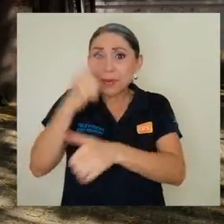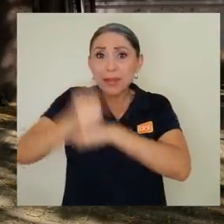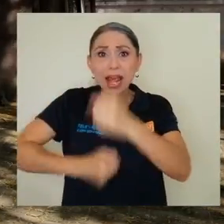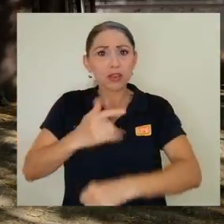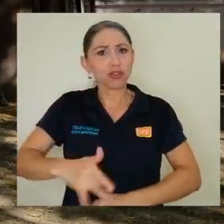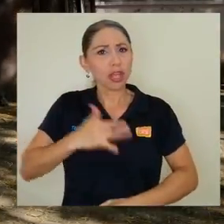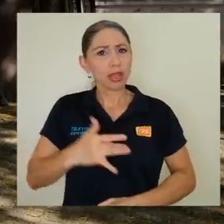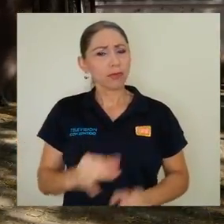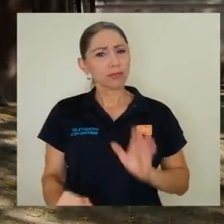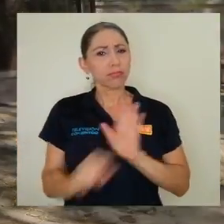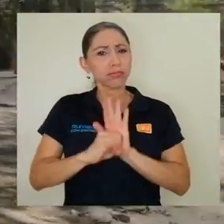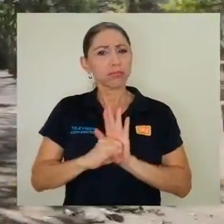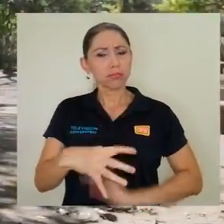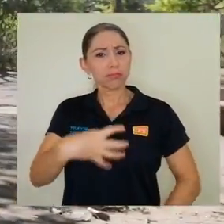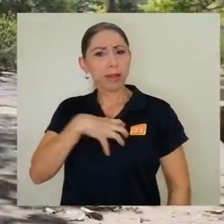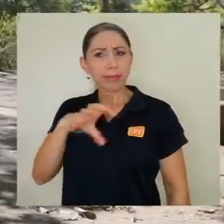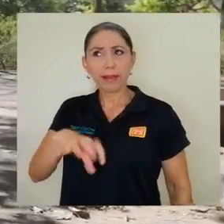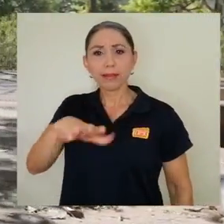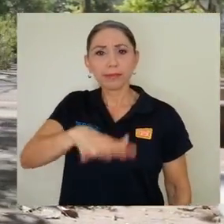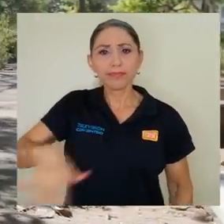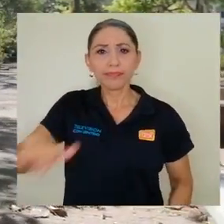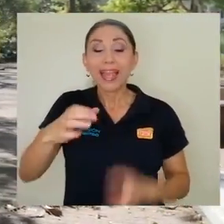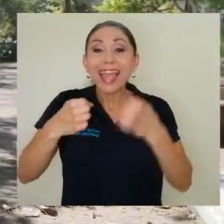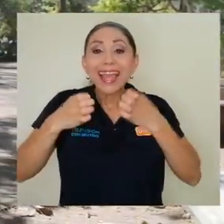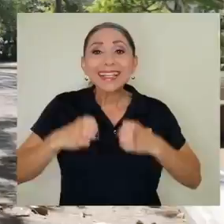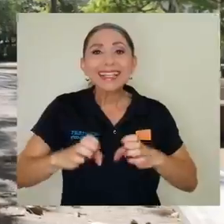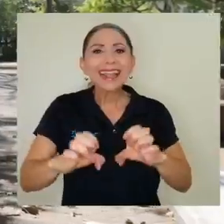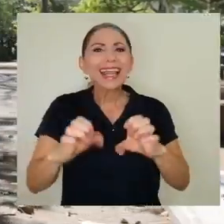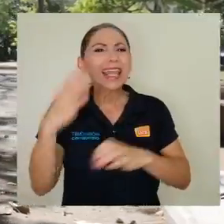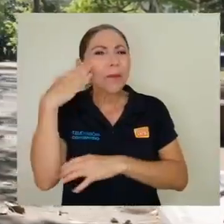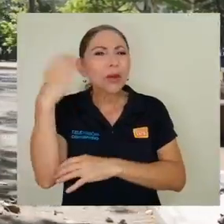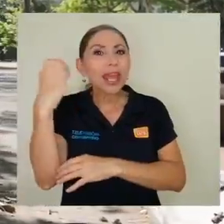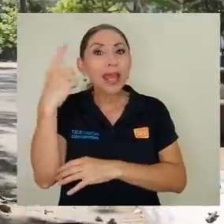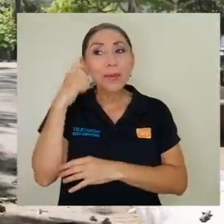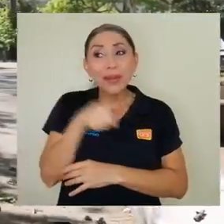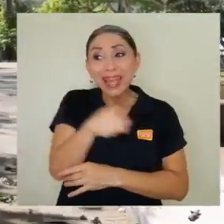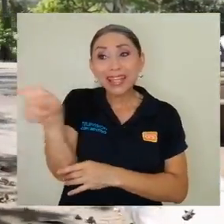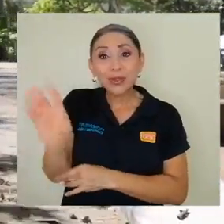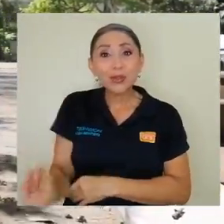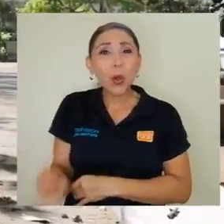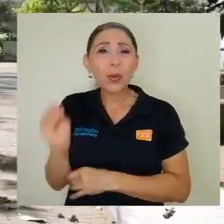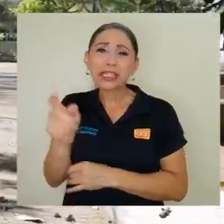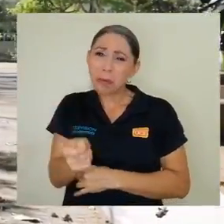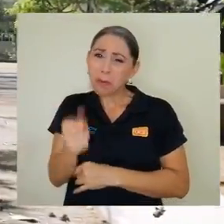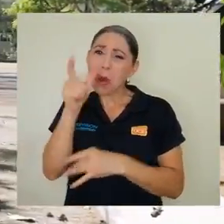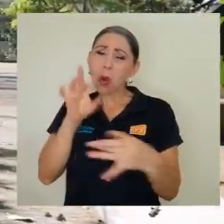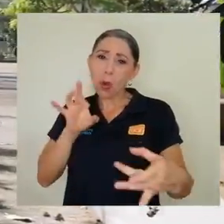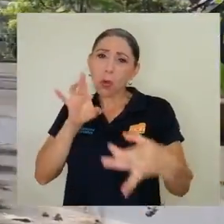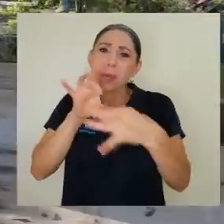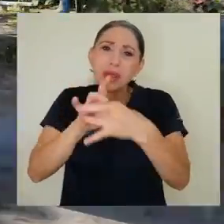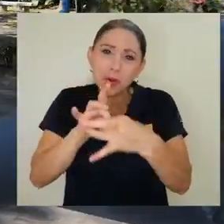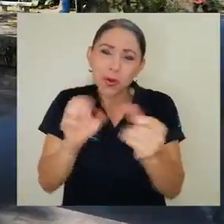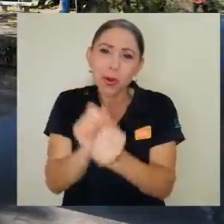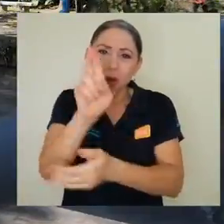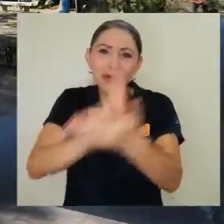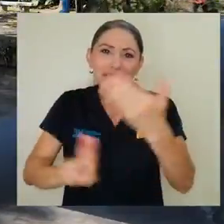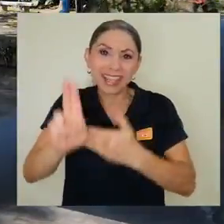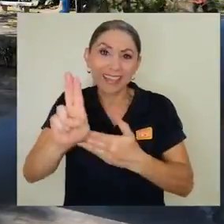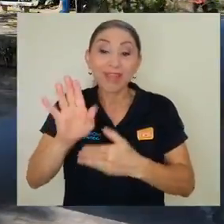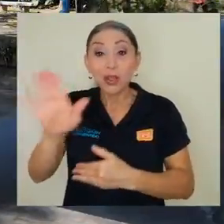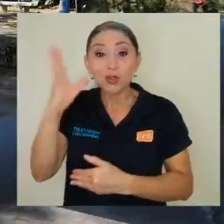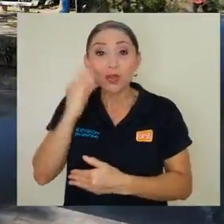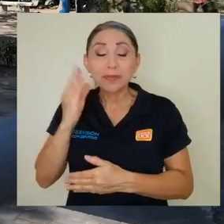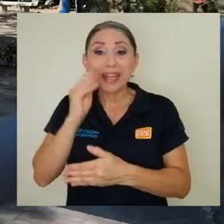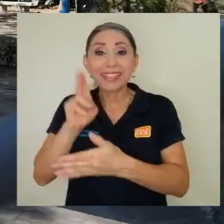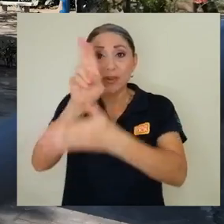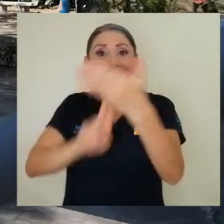estudiantes de primer ingreso. Esta estrategia surge ante el poco vínculo que han tenido los jóvenes con la casa de estudios debido a lo afectada